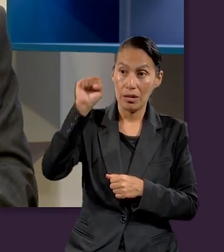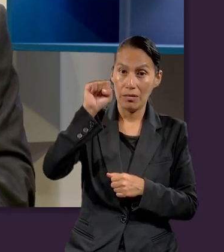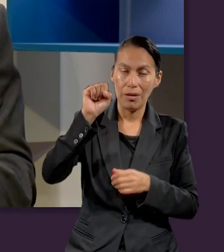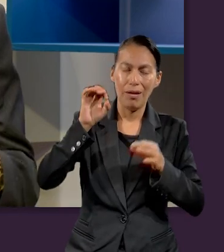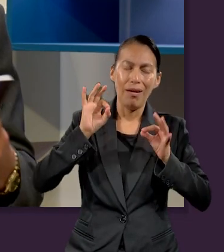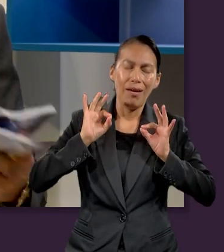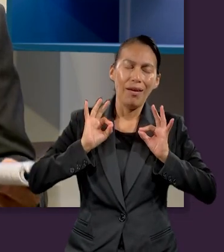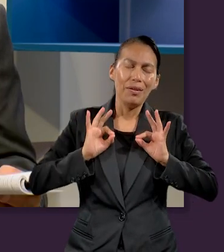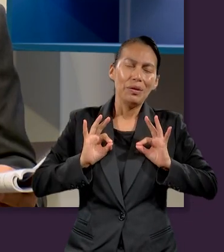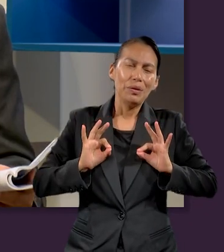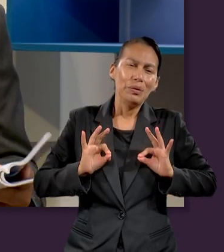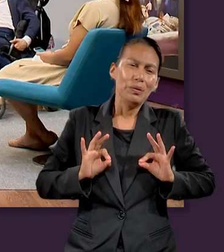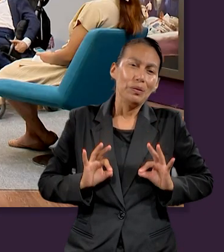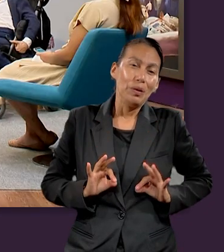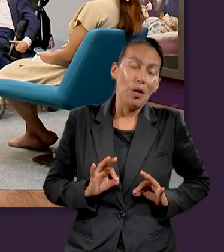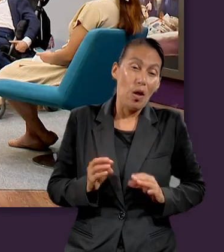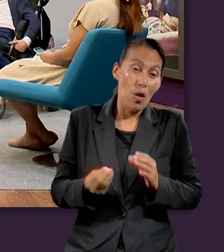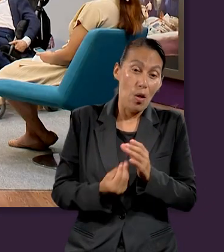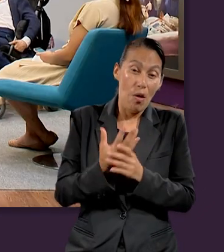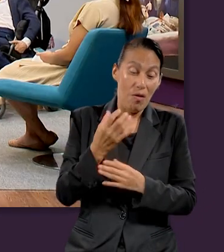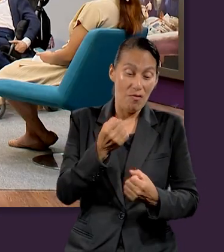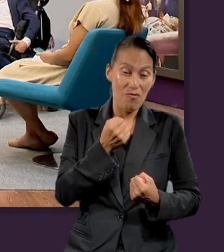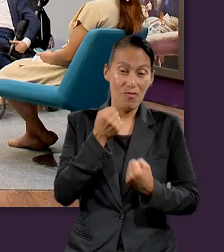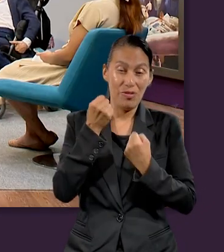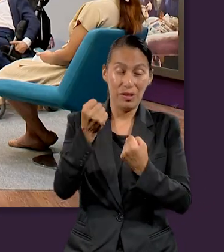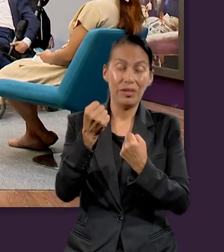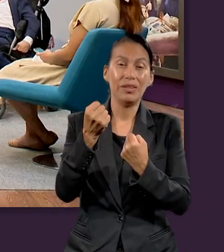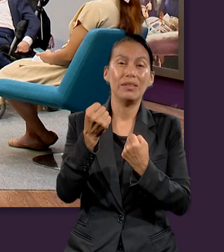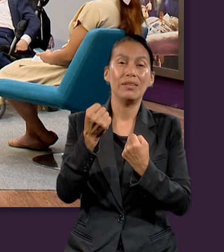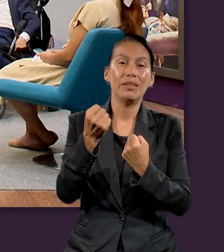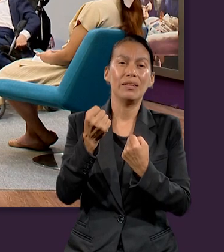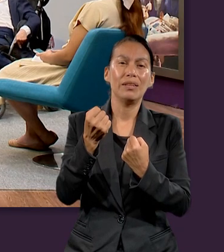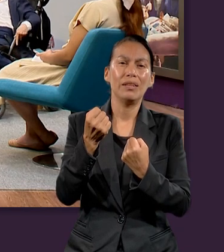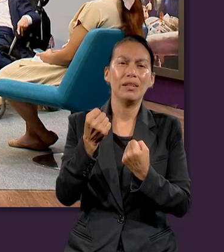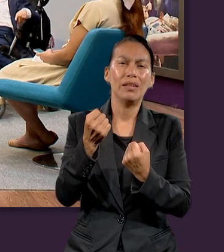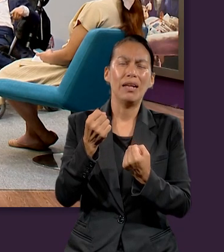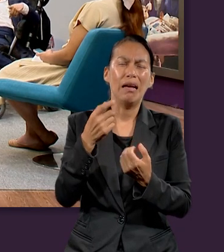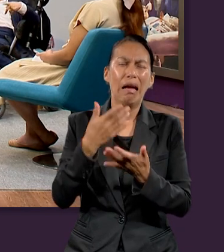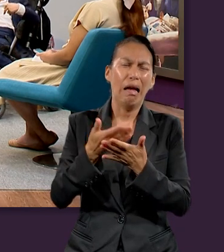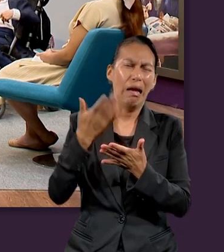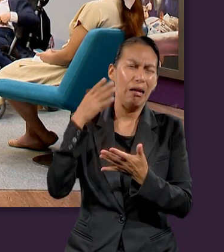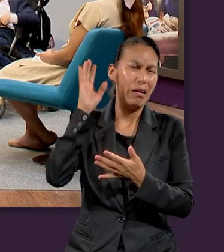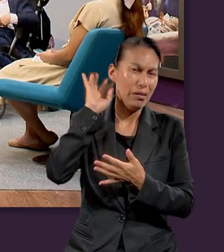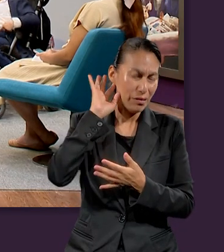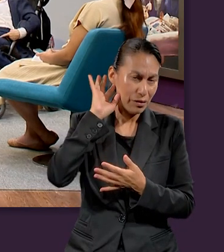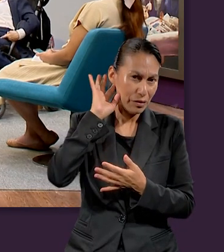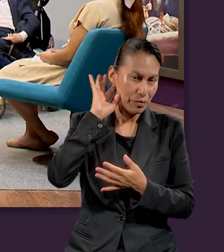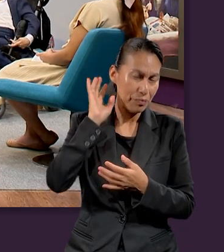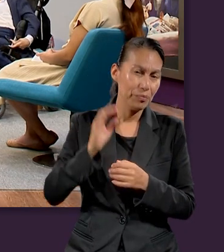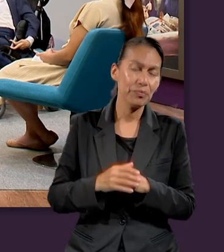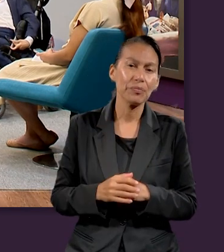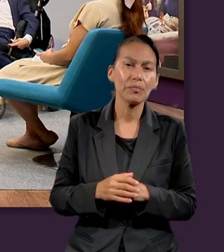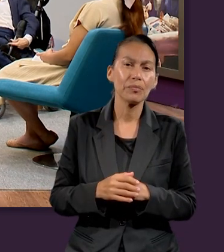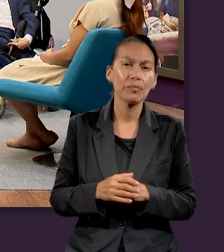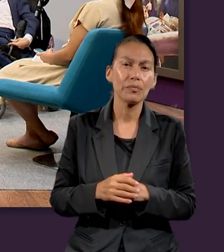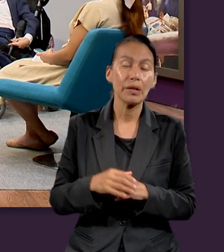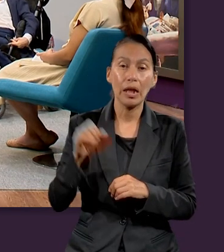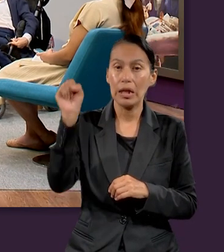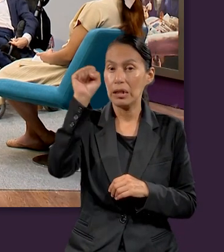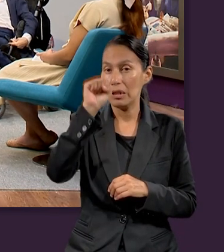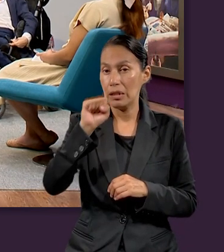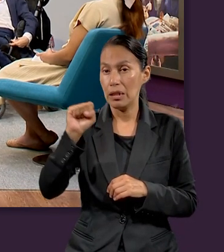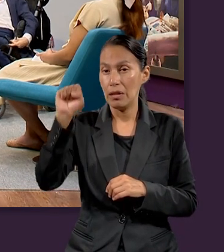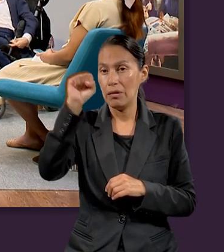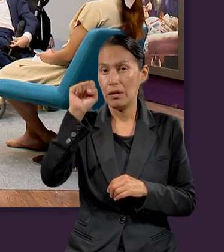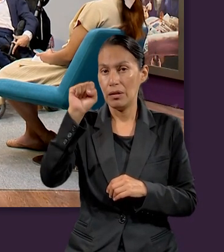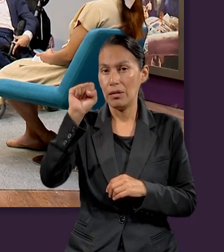un refugio, el sábado como un lugar. Yo escuché una vez, muchachas, escuché